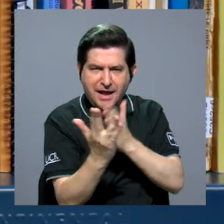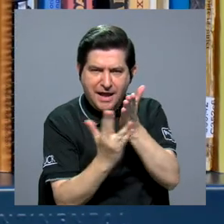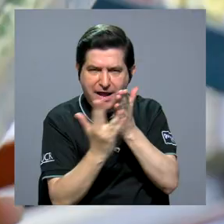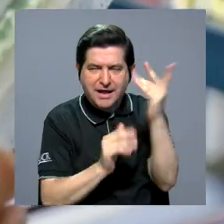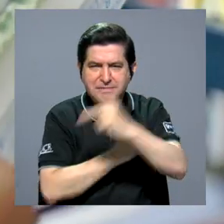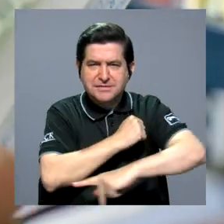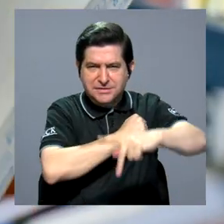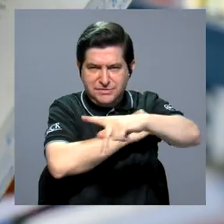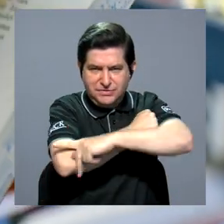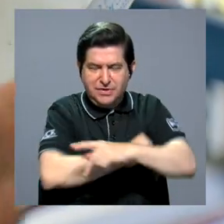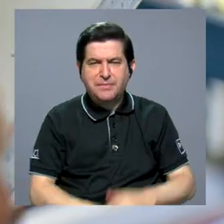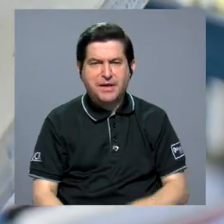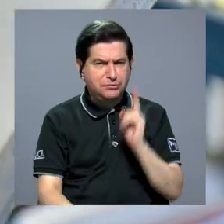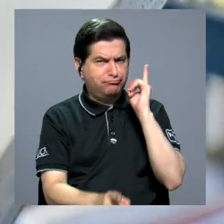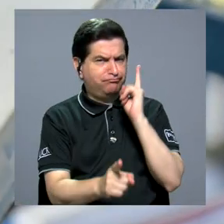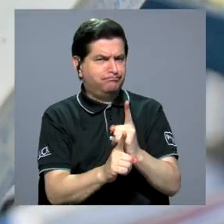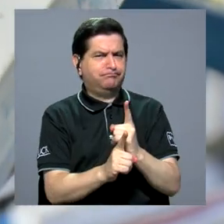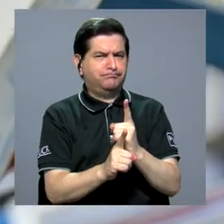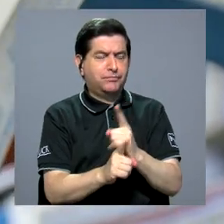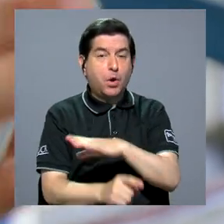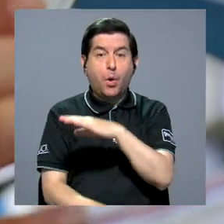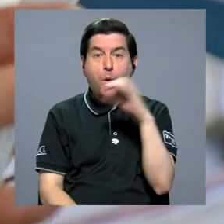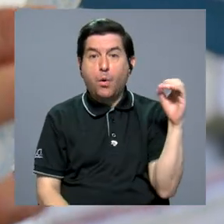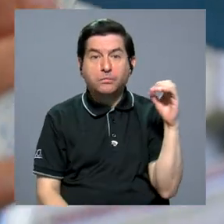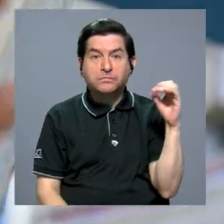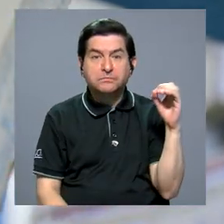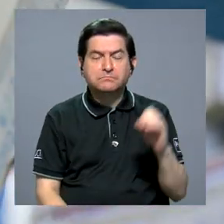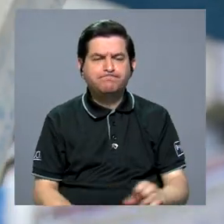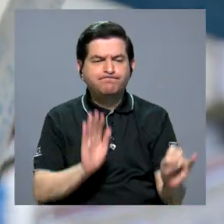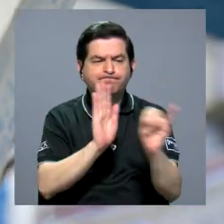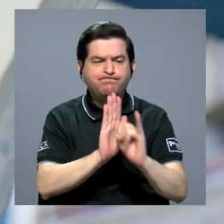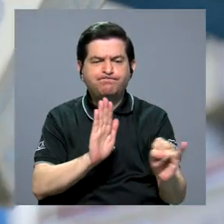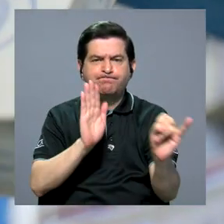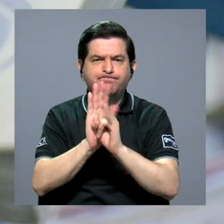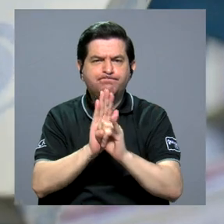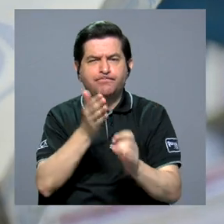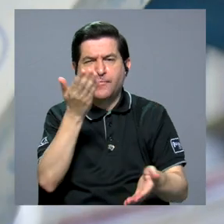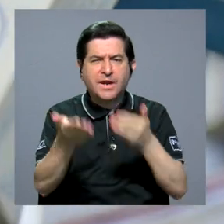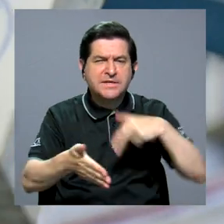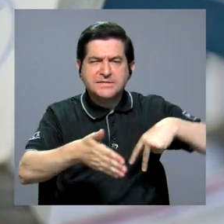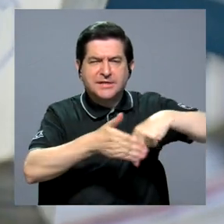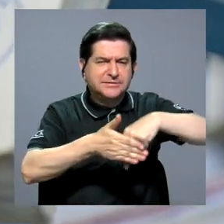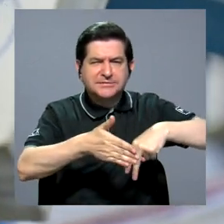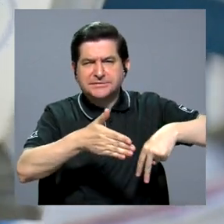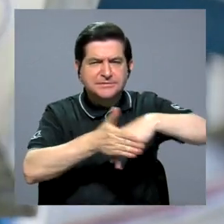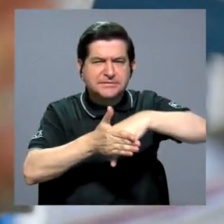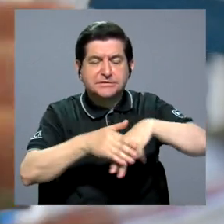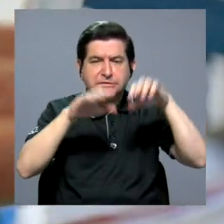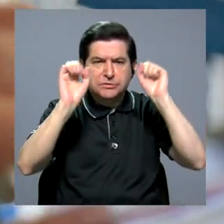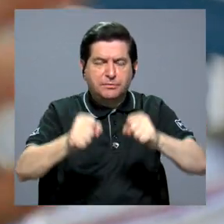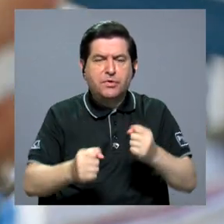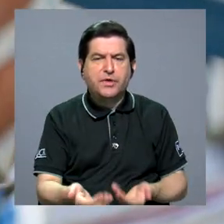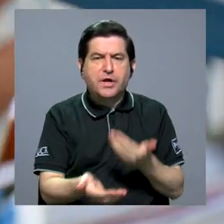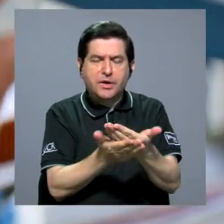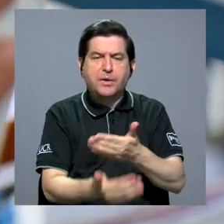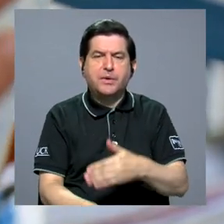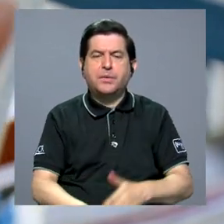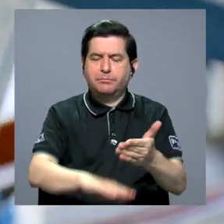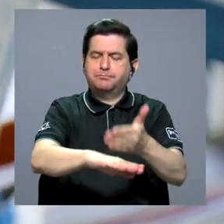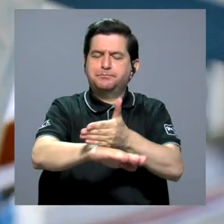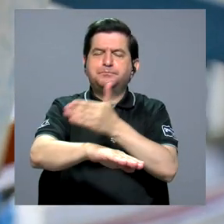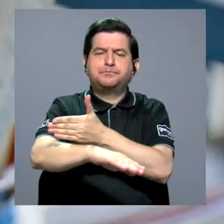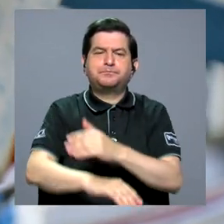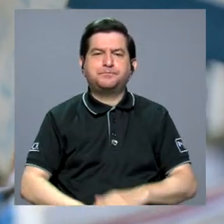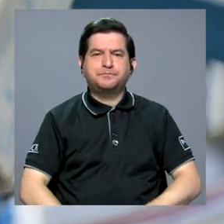el acceso en nuestro país es el adecuado o bien identificar los posibles obstáculos para proponer mejoras.